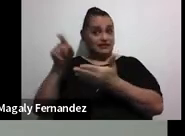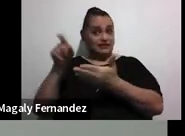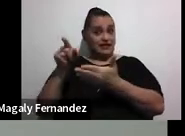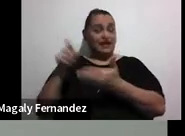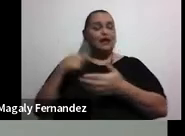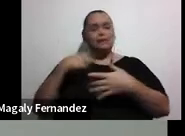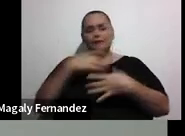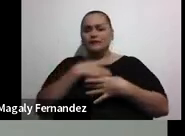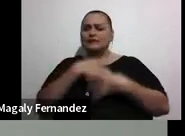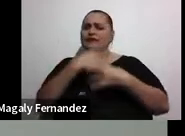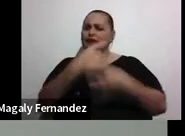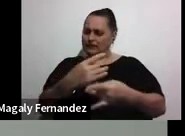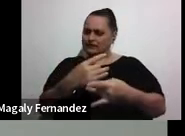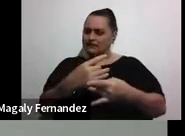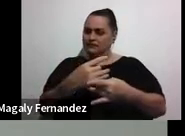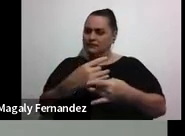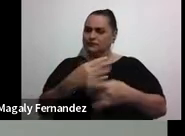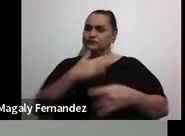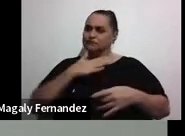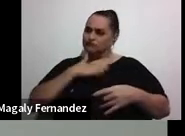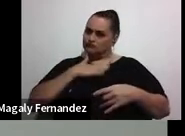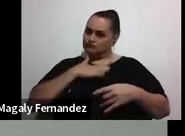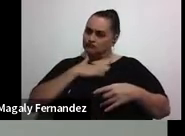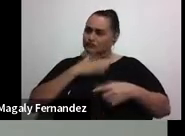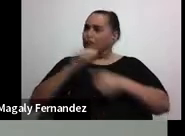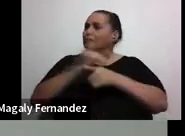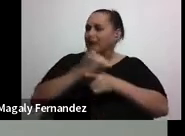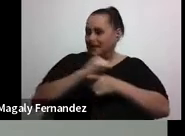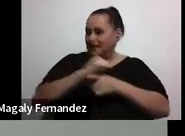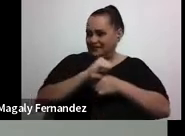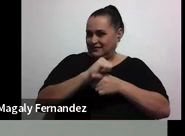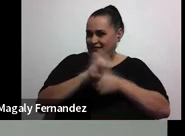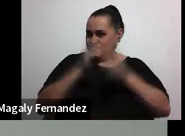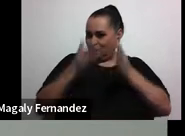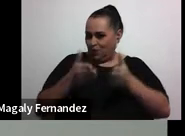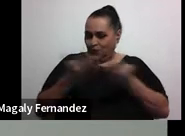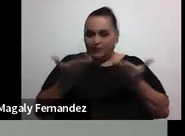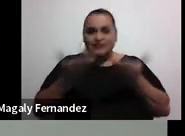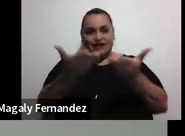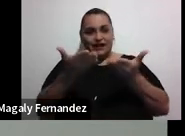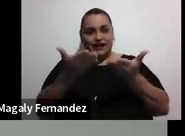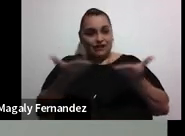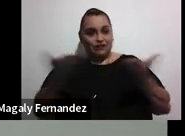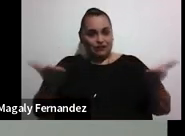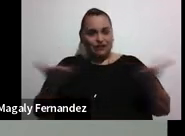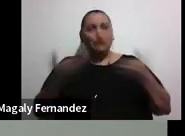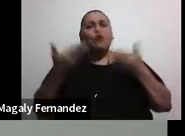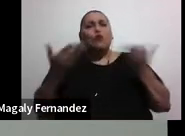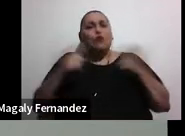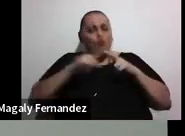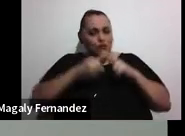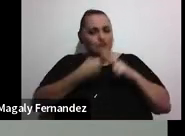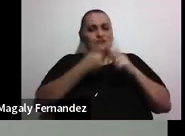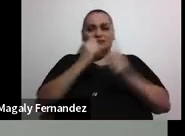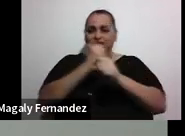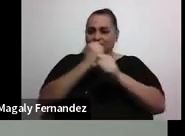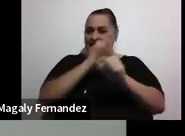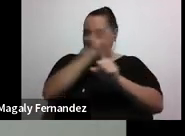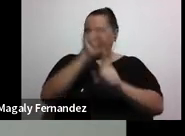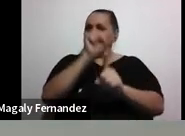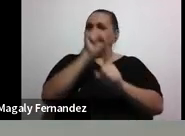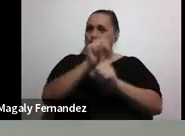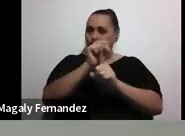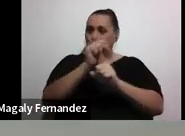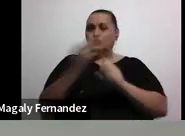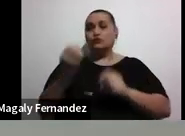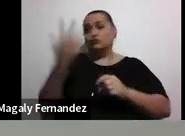mucho ser muy práctico, darles herramientas para cómo empezar a trabajar esta situación. Muchas